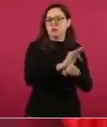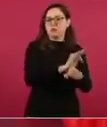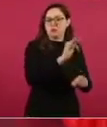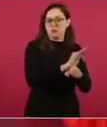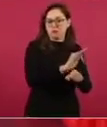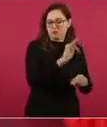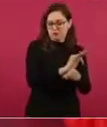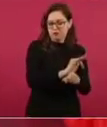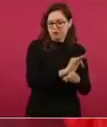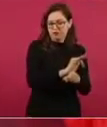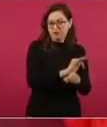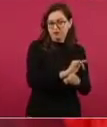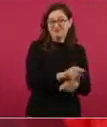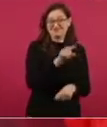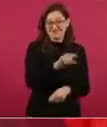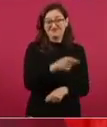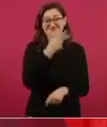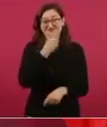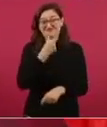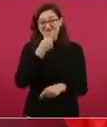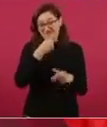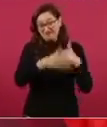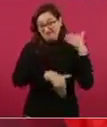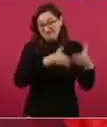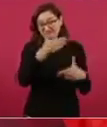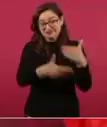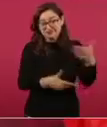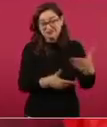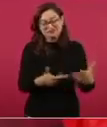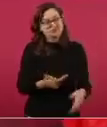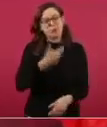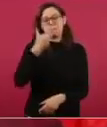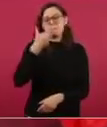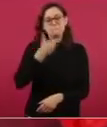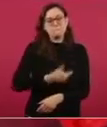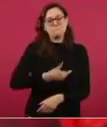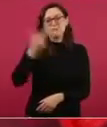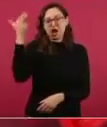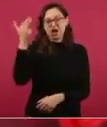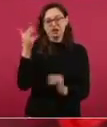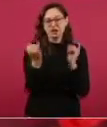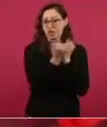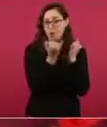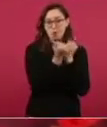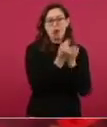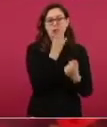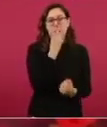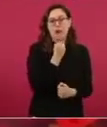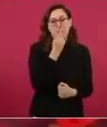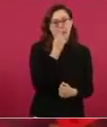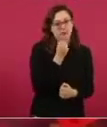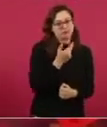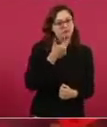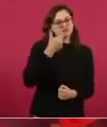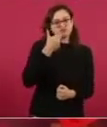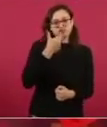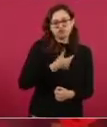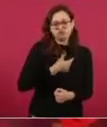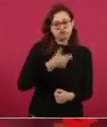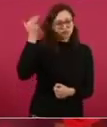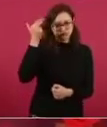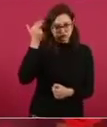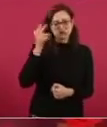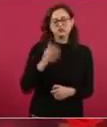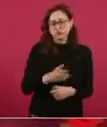terminó también suicidándose, tomó Hitler, en el búnker famoso.